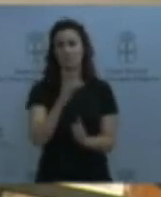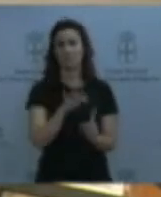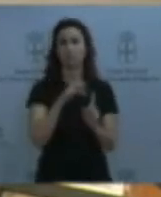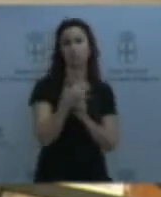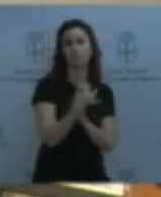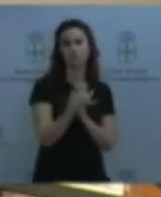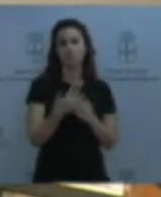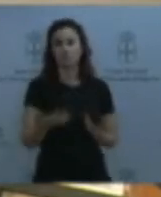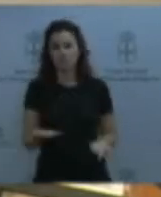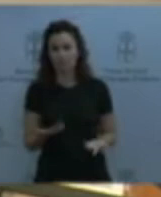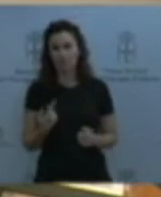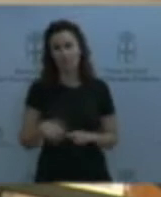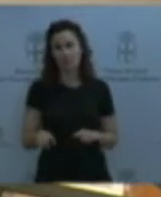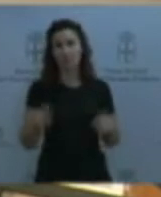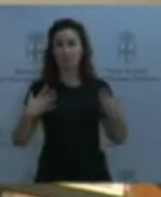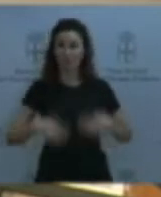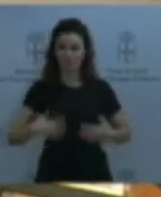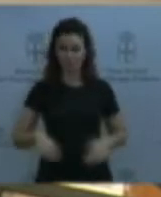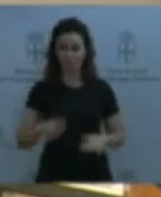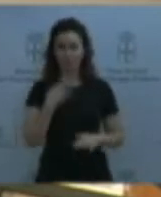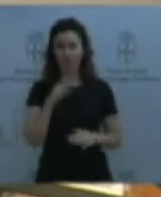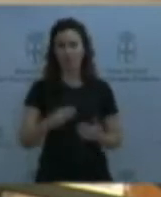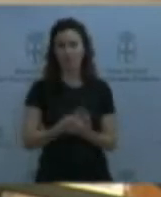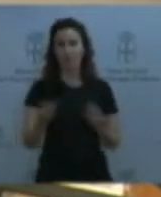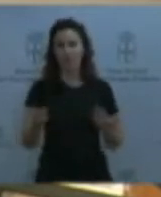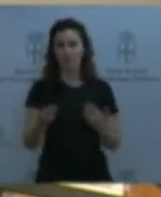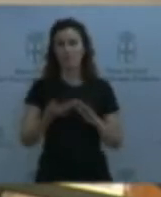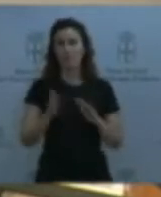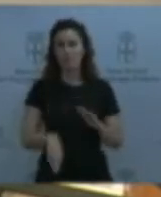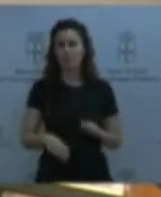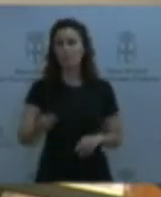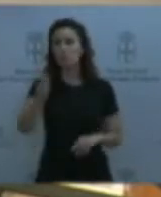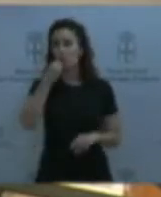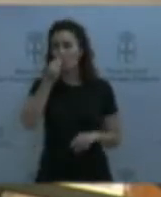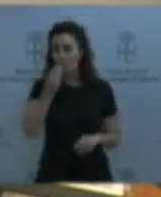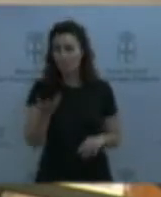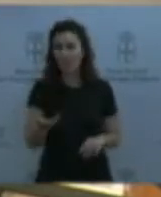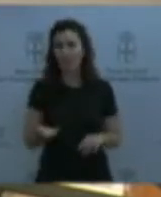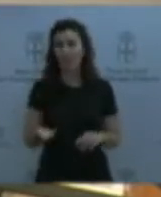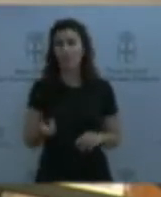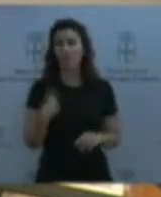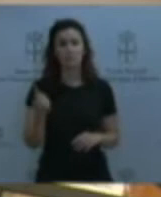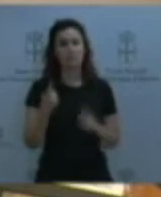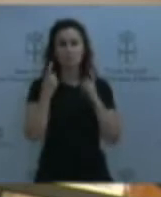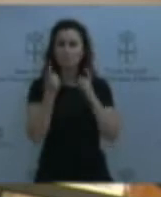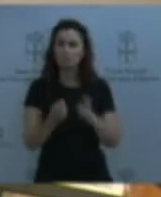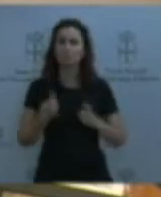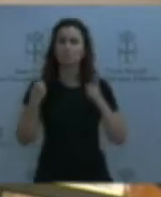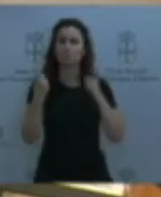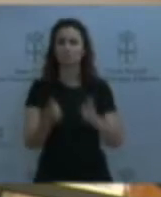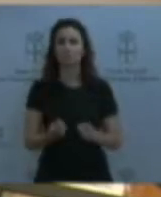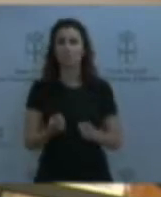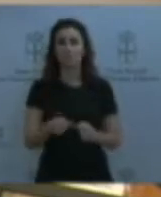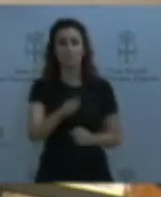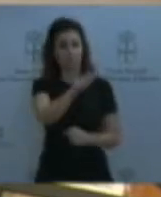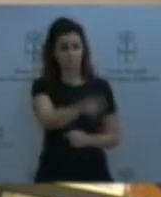menores, como la comida de esos menores. Y le estoy diciendo que estamos haciendo un gran esfuerzo. Entonces, usted no me diga cuál es el problema, porque yo misma